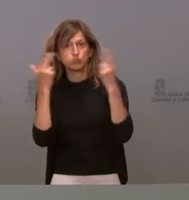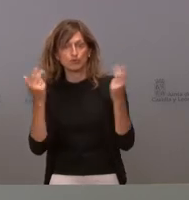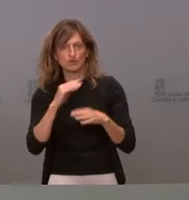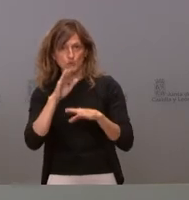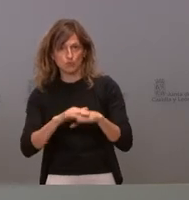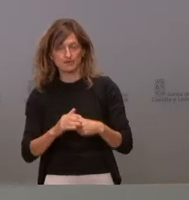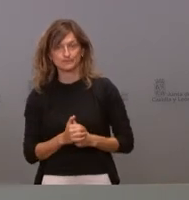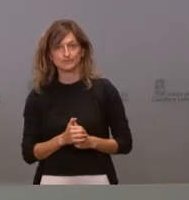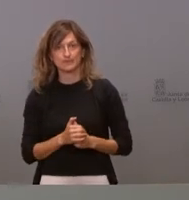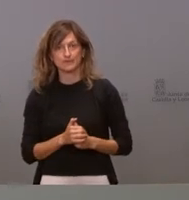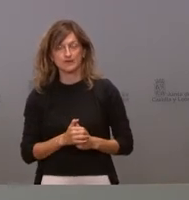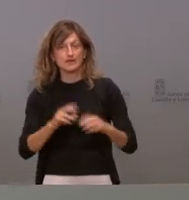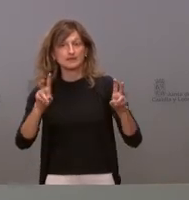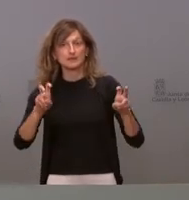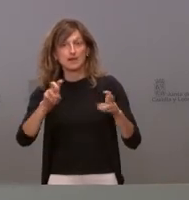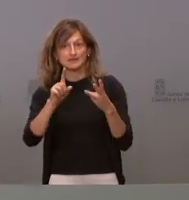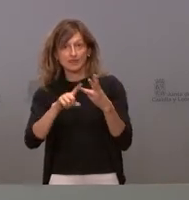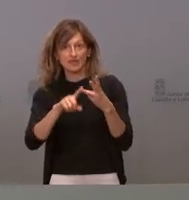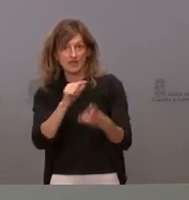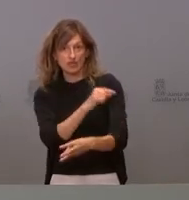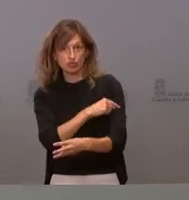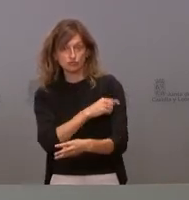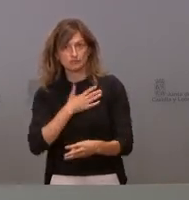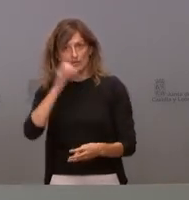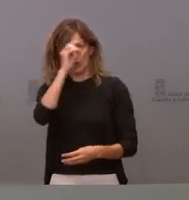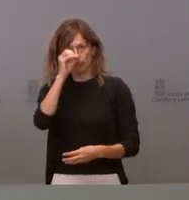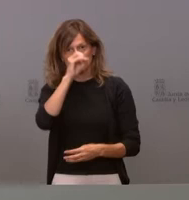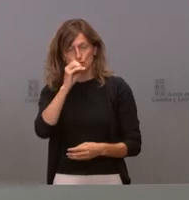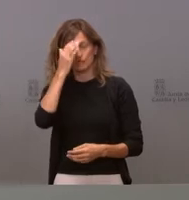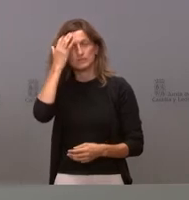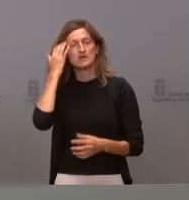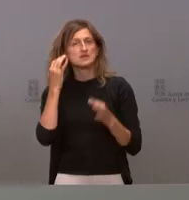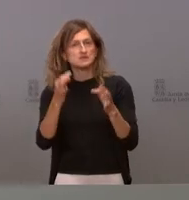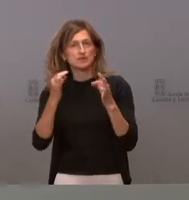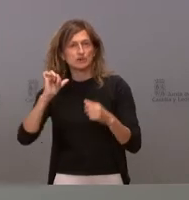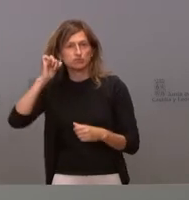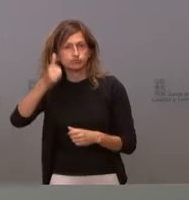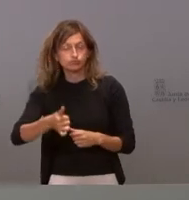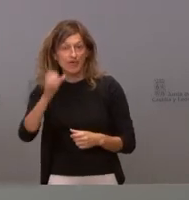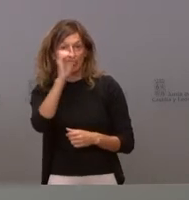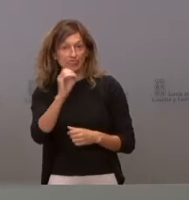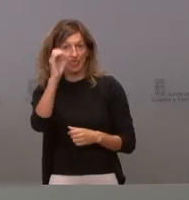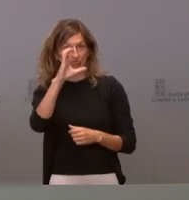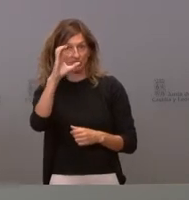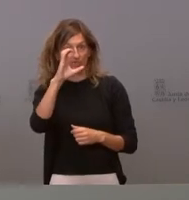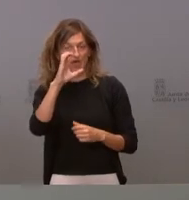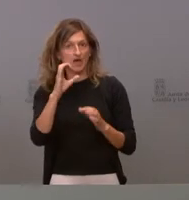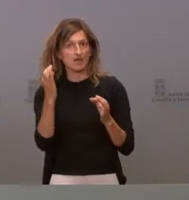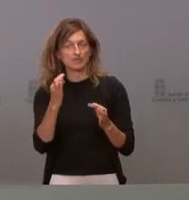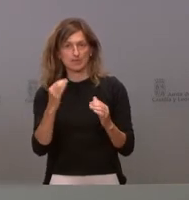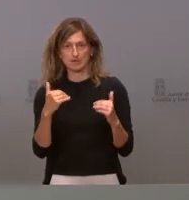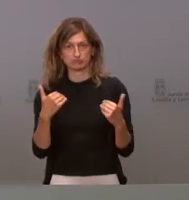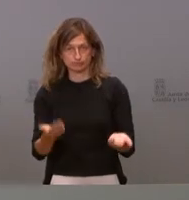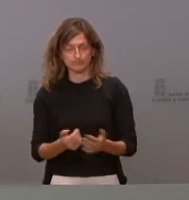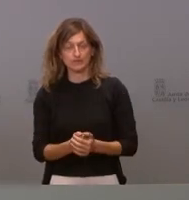En cuanto a la tercera dosis, nuestra postura siempre ha sido así, la ciencia tiene que estar la primera y por lo